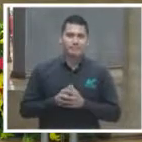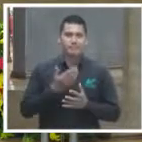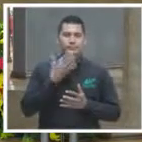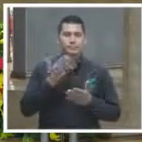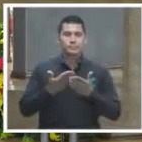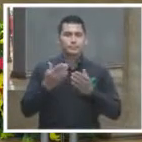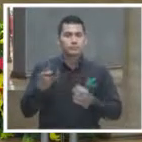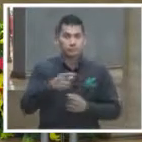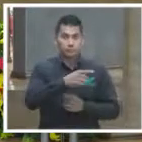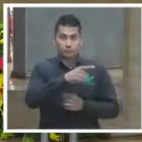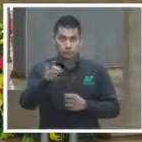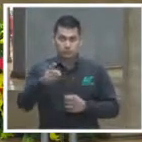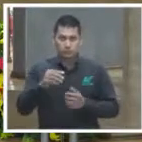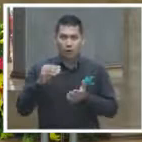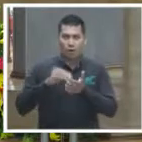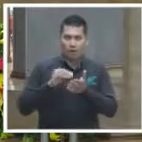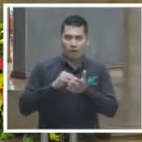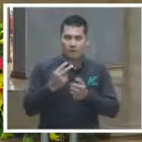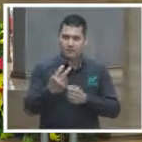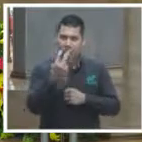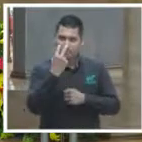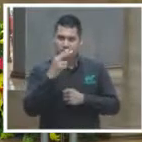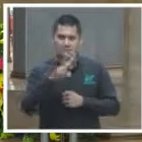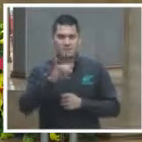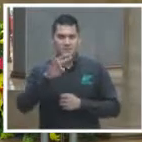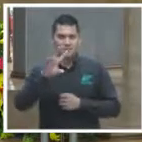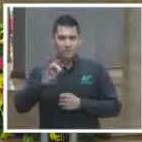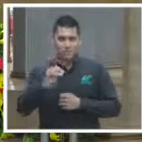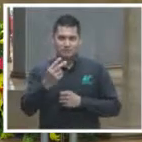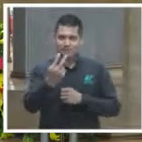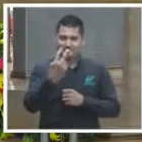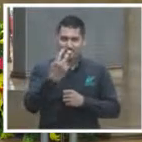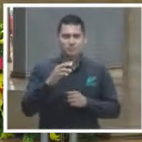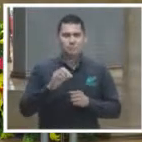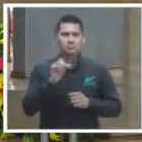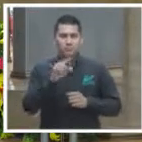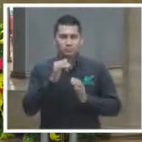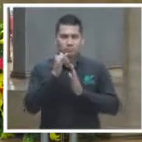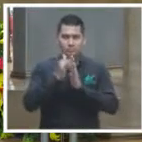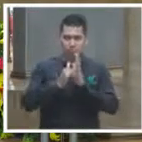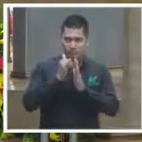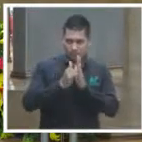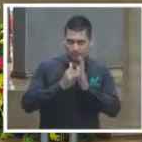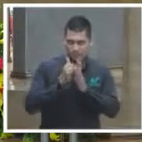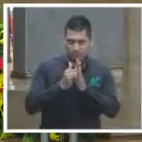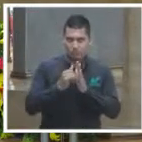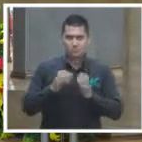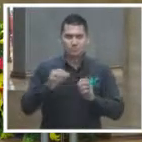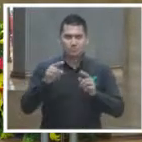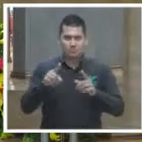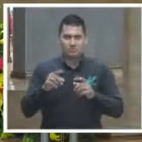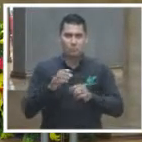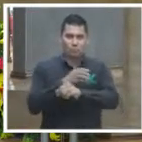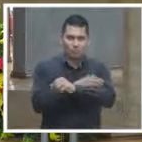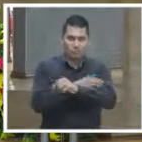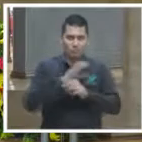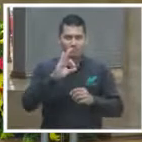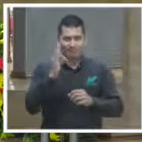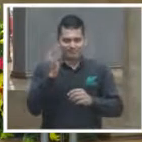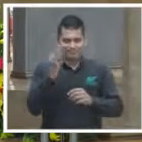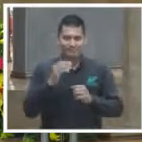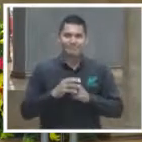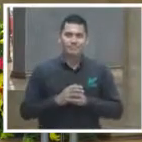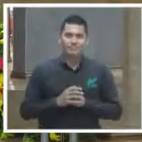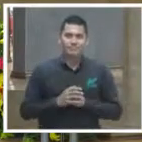a usted que sigue esta señal en vivo y en directo a través del canal oficial de YouTube del Tribunal Electoral del Poder Judicial de la Federación